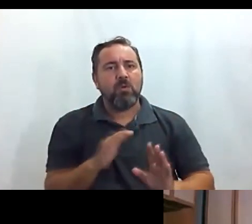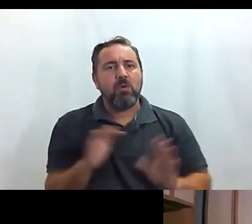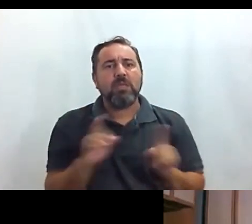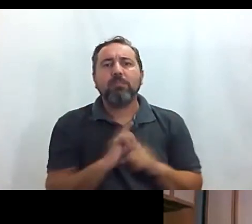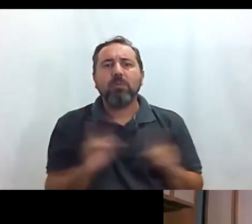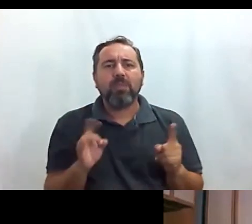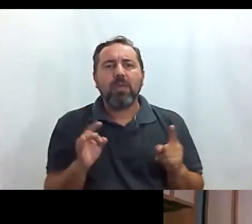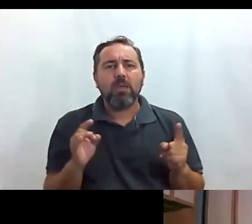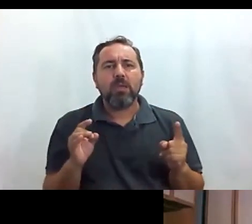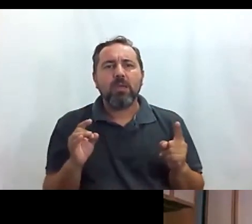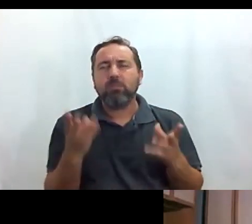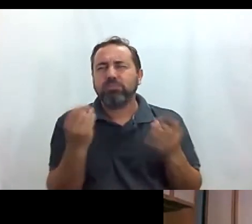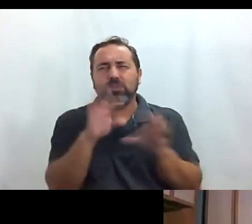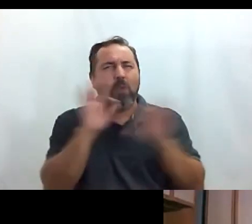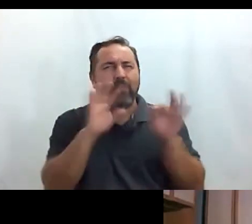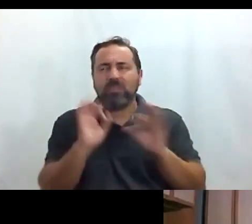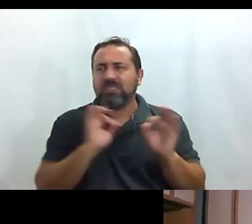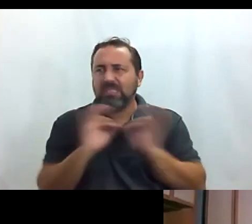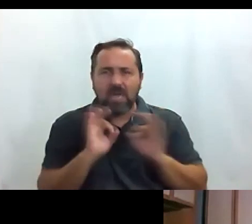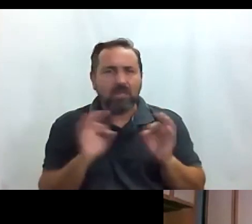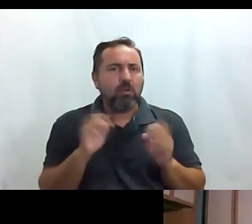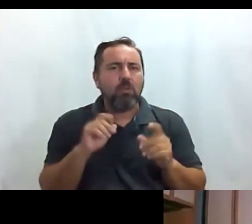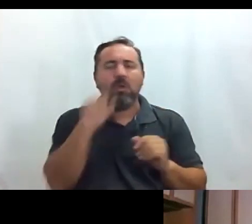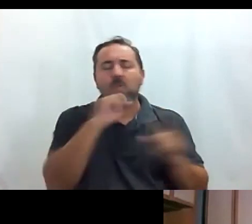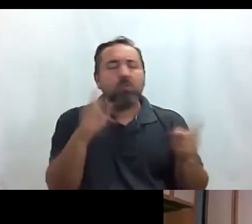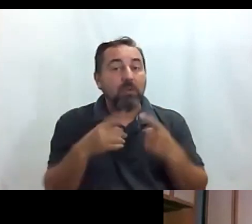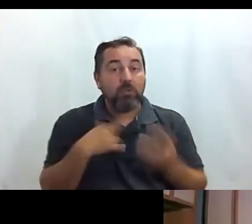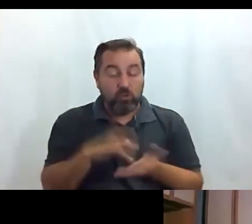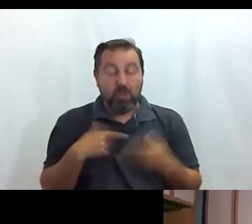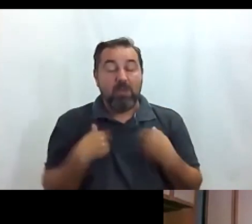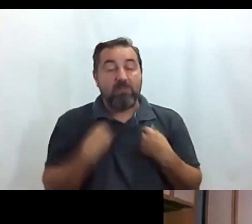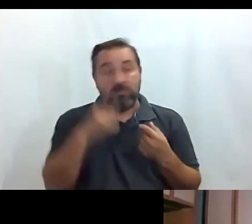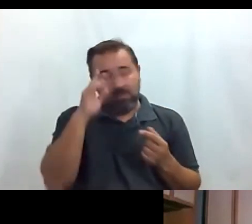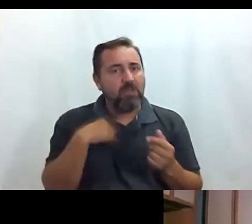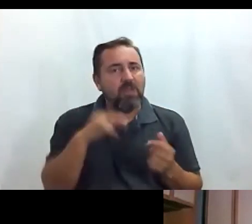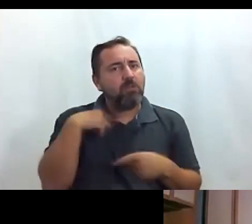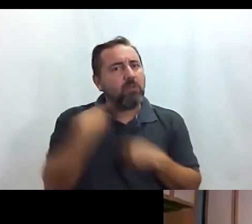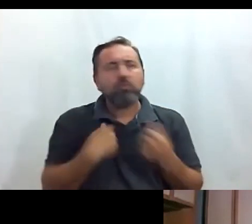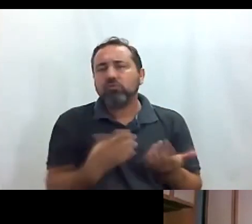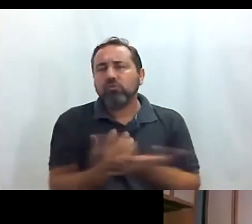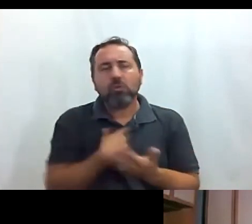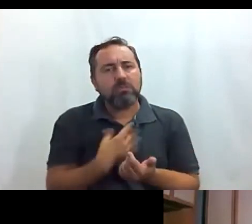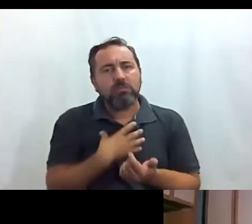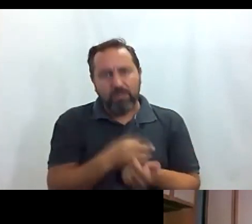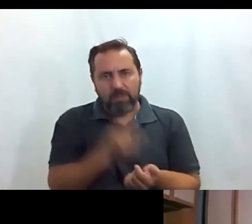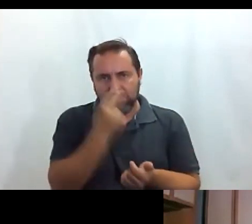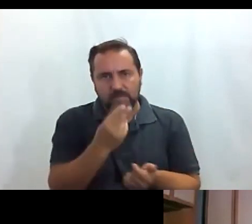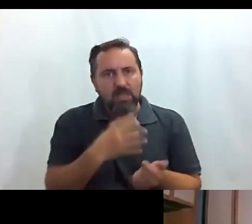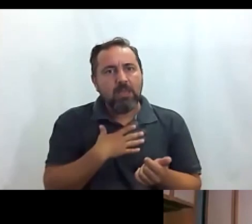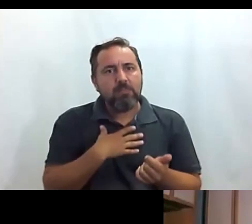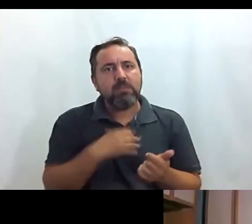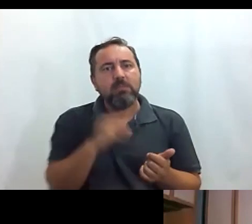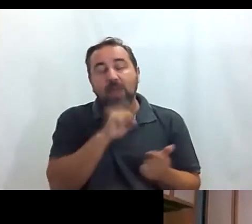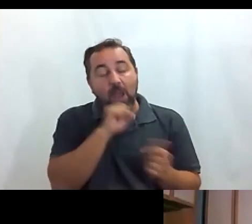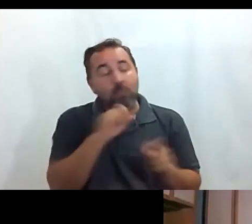opciones que hay de teatros de musicales cuando vivíamos en Madrid íbamos a ver todos los que podíamos reconozco que a los musicales me